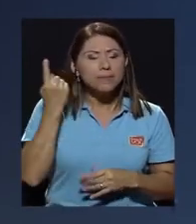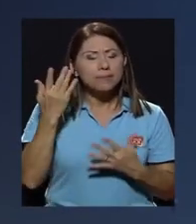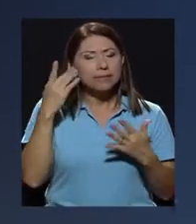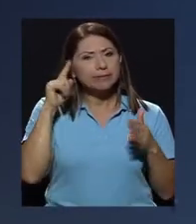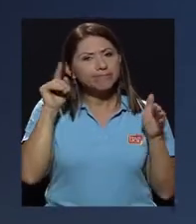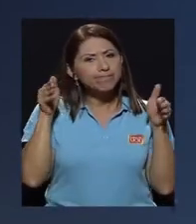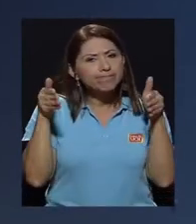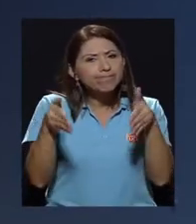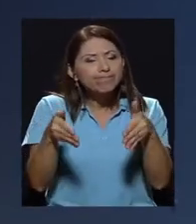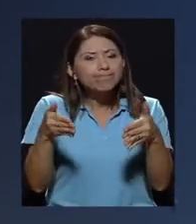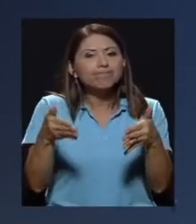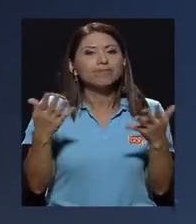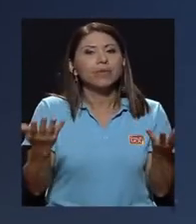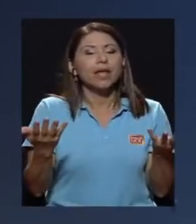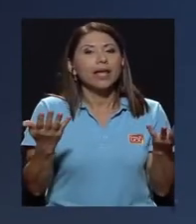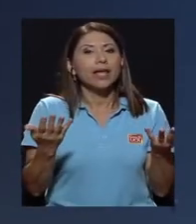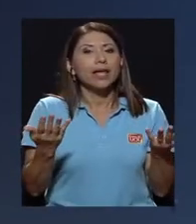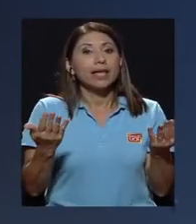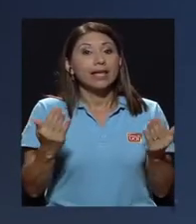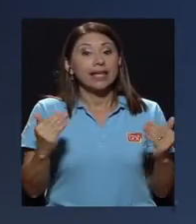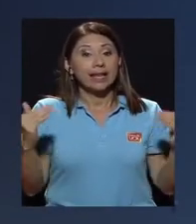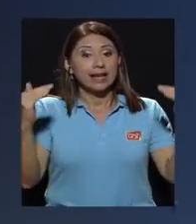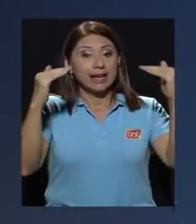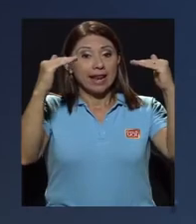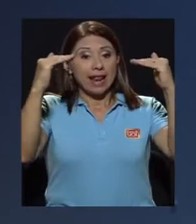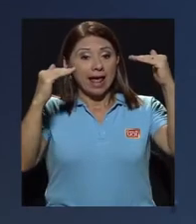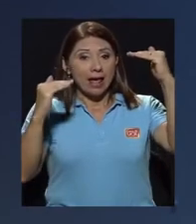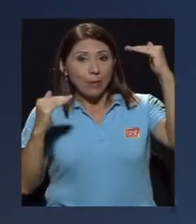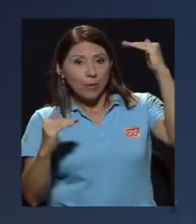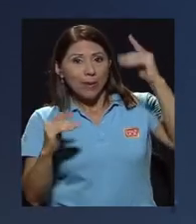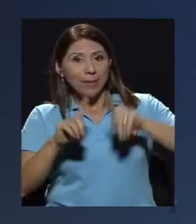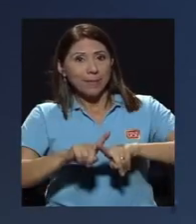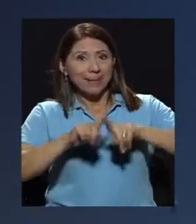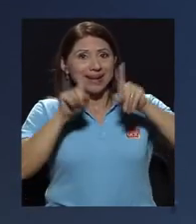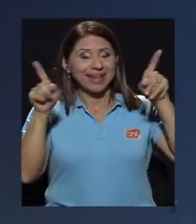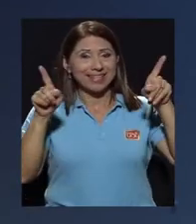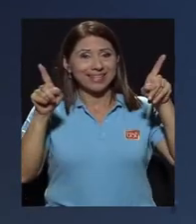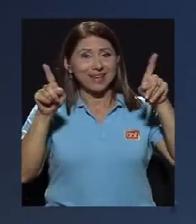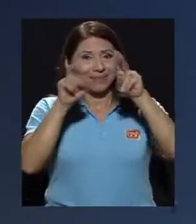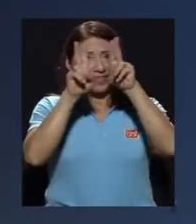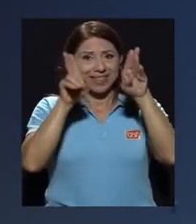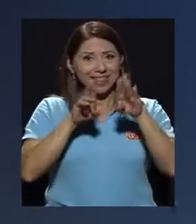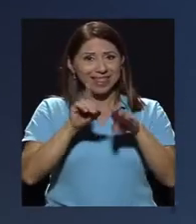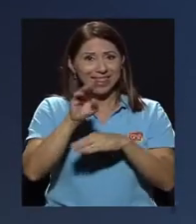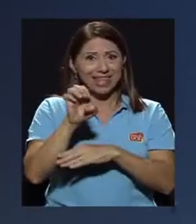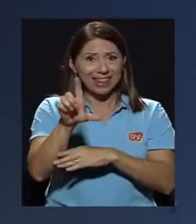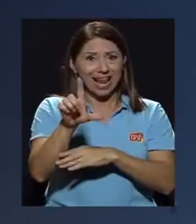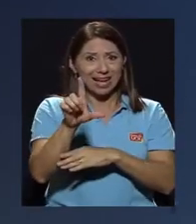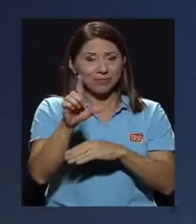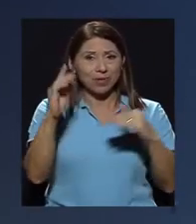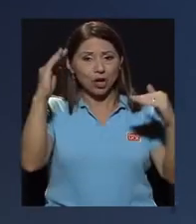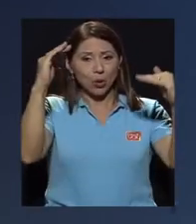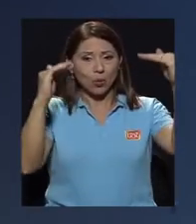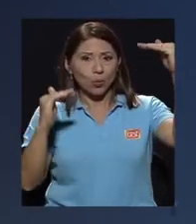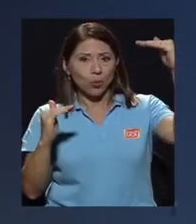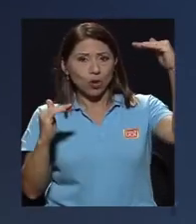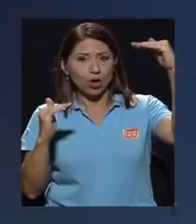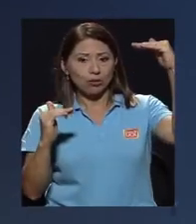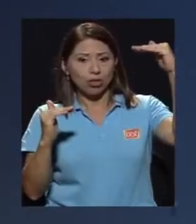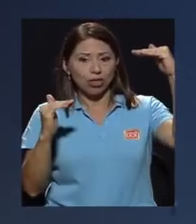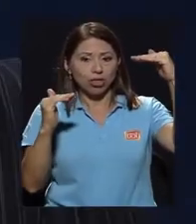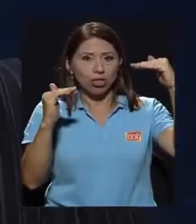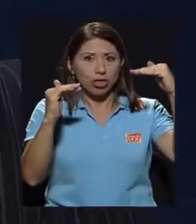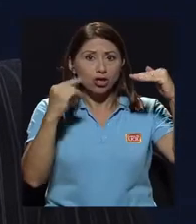que la brecha digital no solo se disminuye si usted le entrega